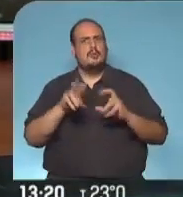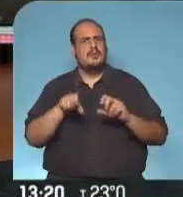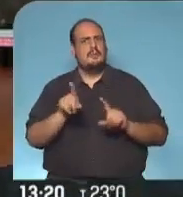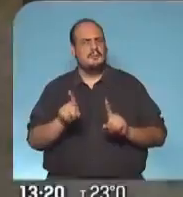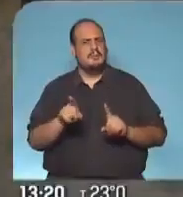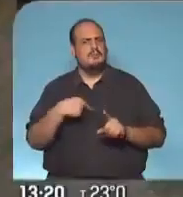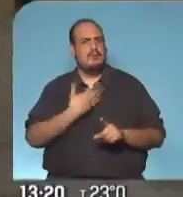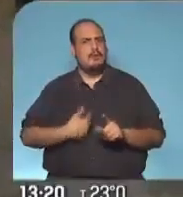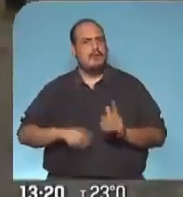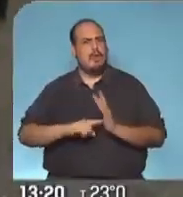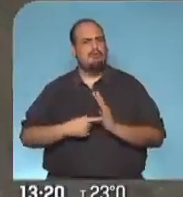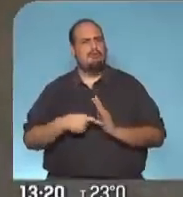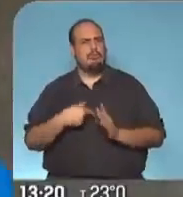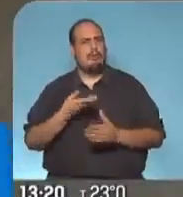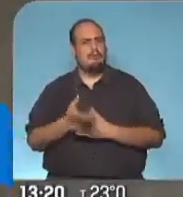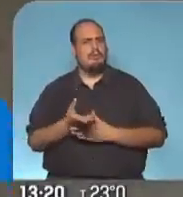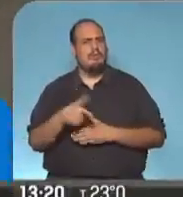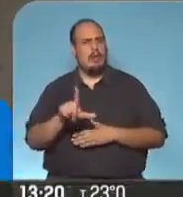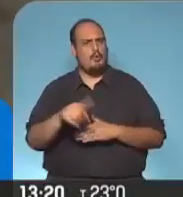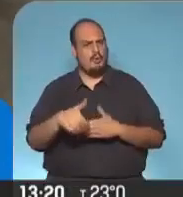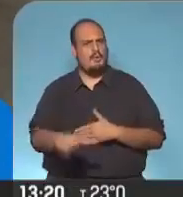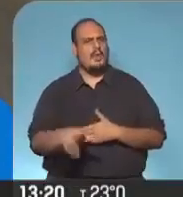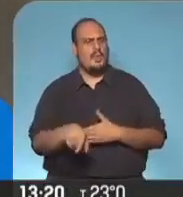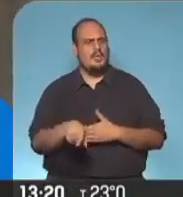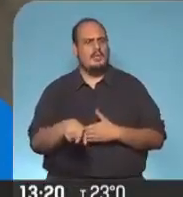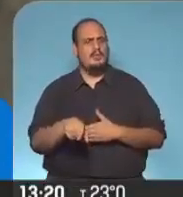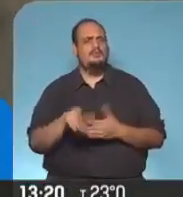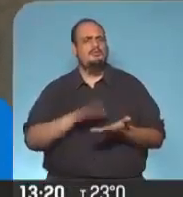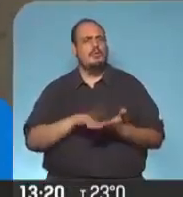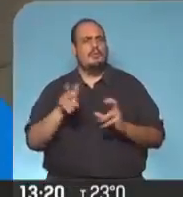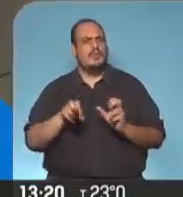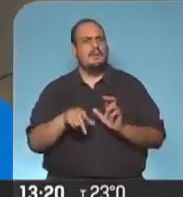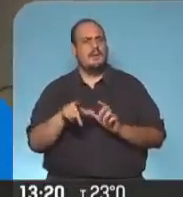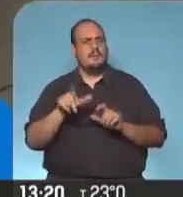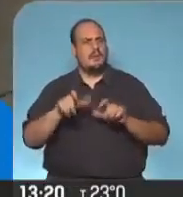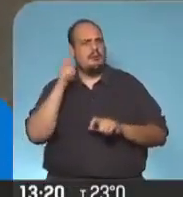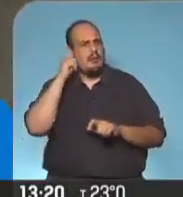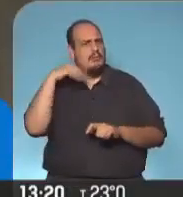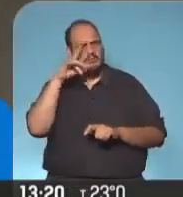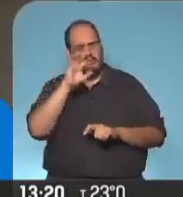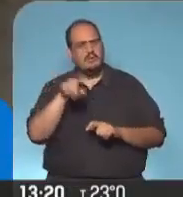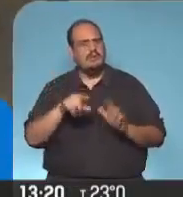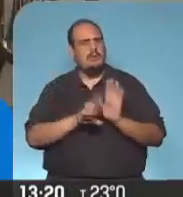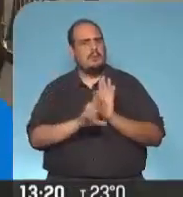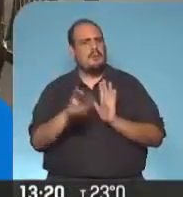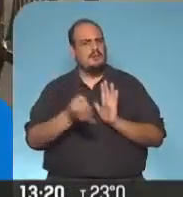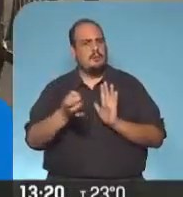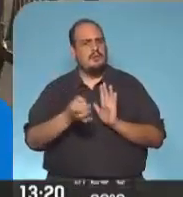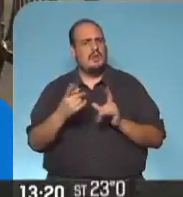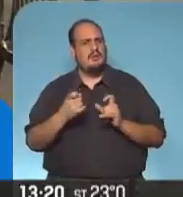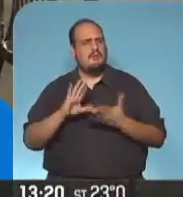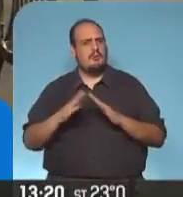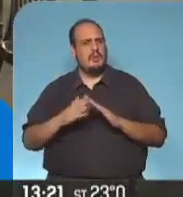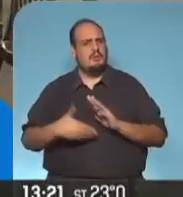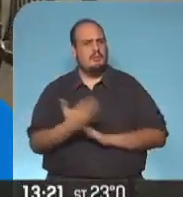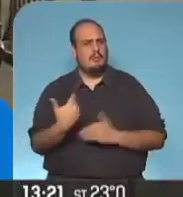modalidad que el gobierno de la ciudad ha implementado a partir del lunes y que está relacionada con la necesidad de contar con un permiso especial para salir a la